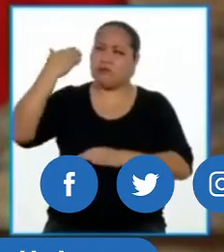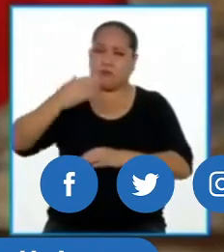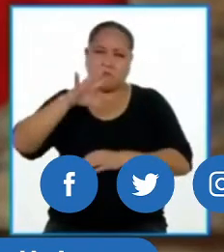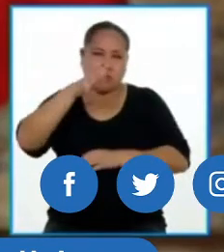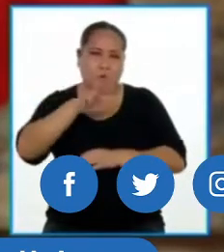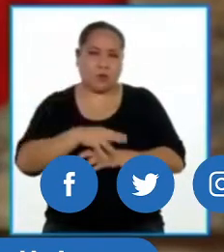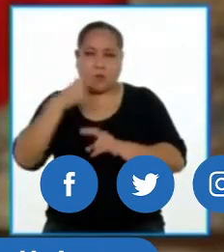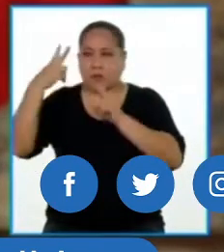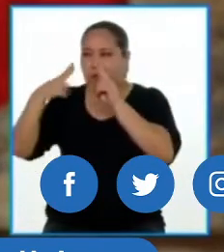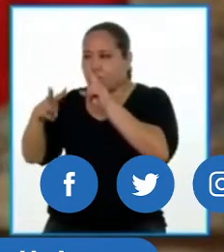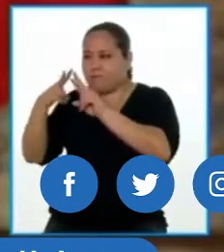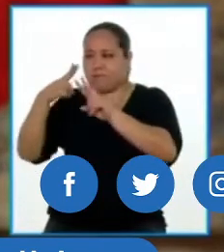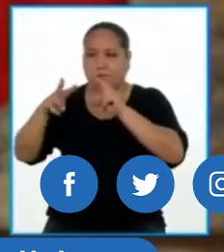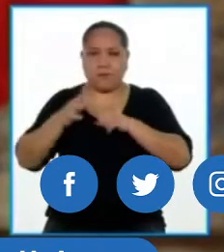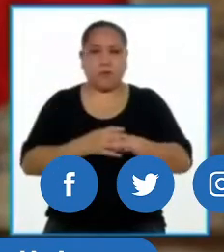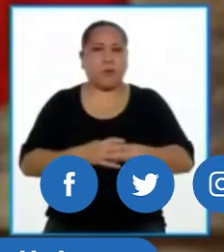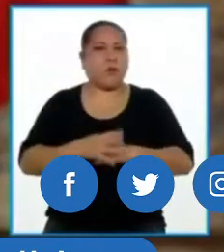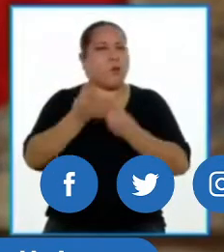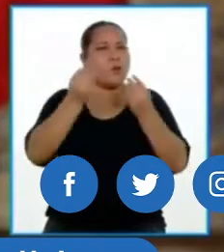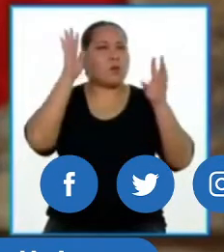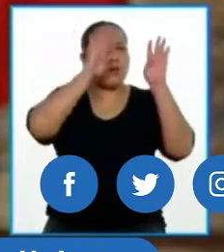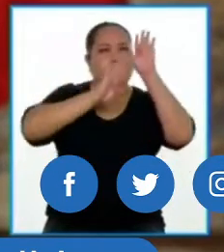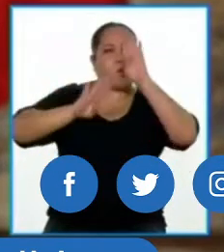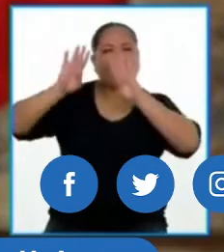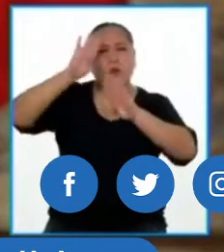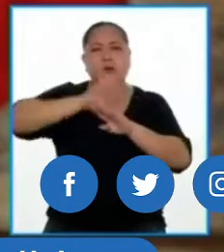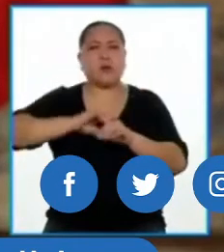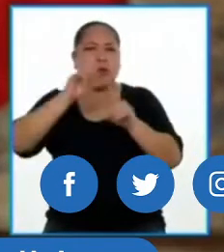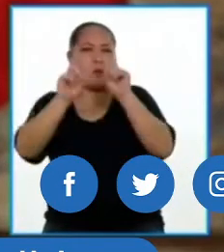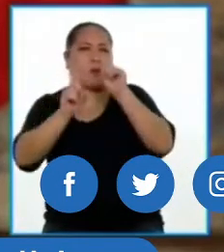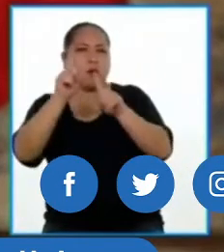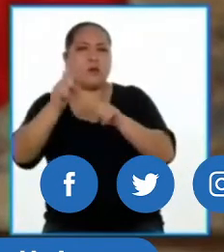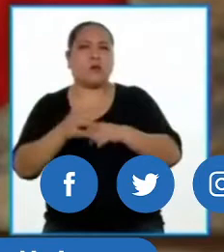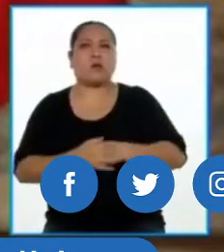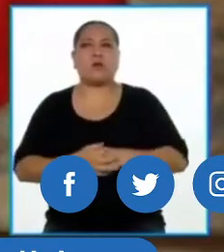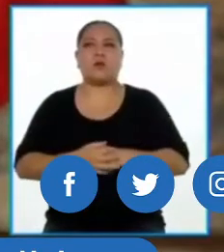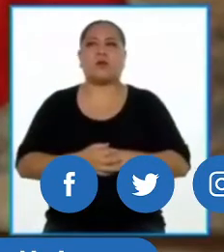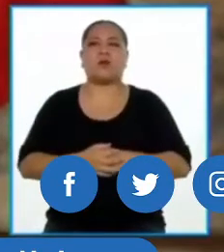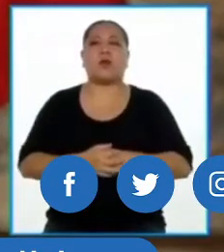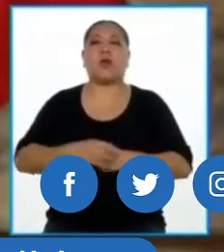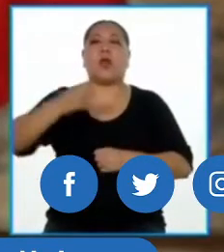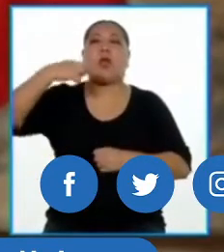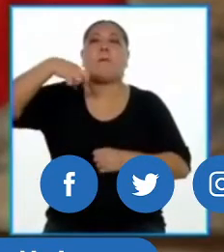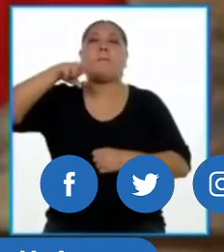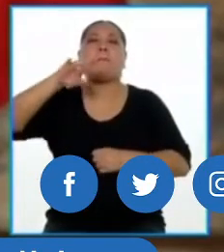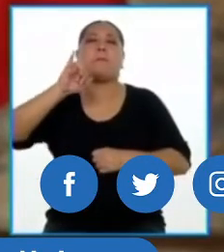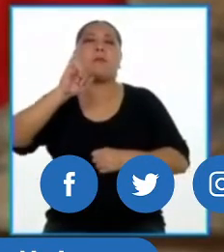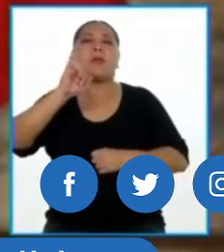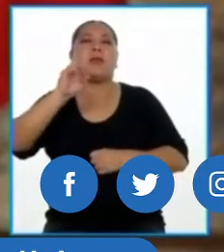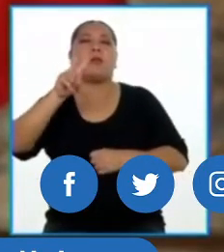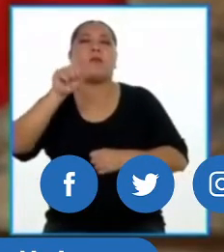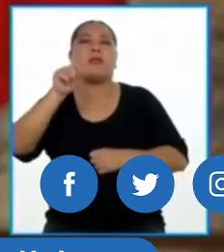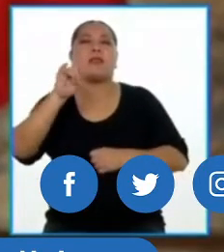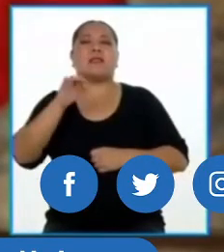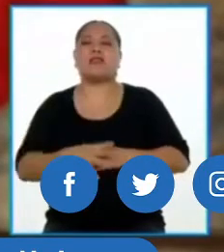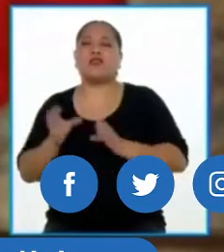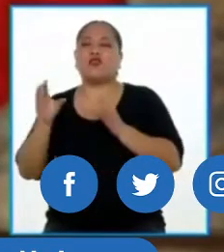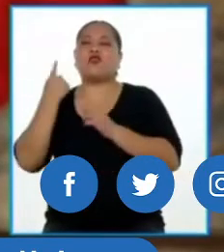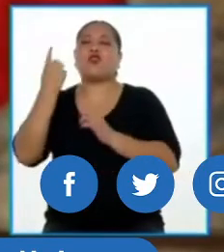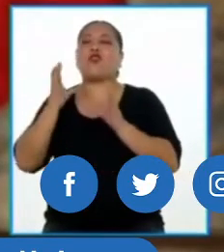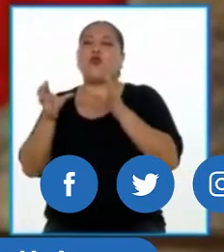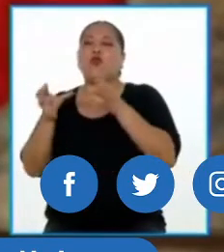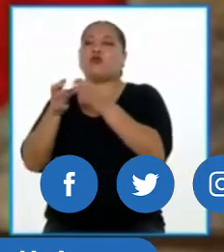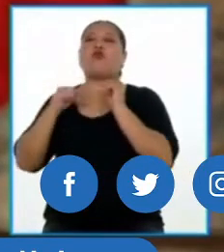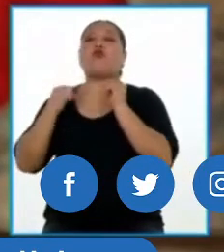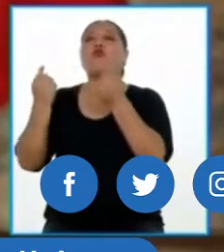hemos visto una serie de preocupaciones y preguntas sobre la privatización de la vacuna contra el COVID.